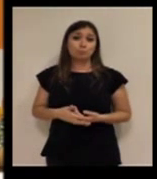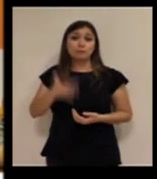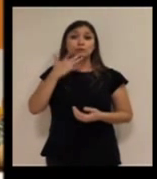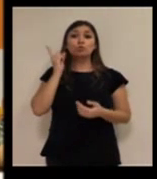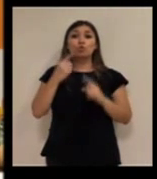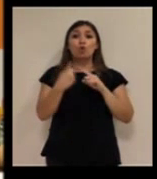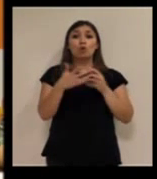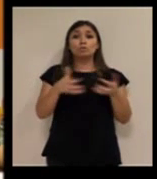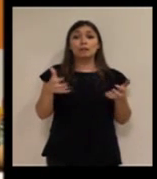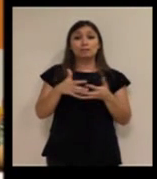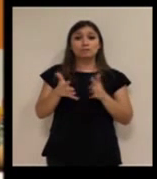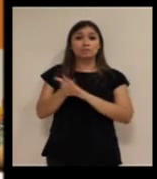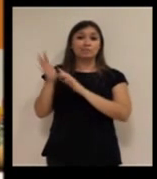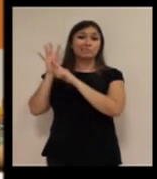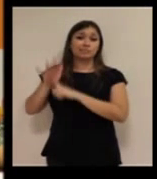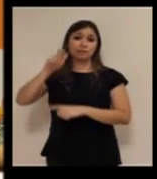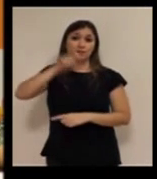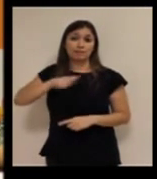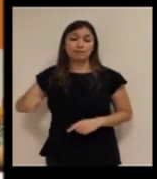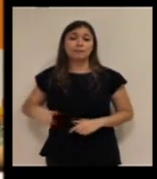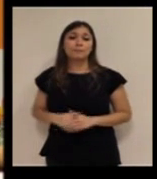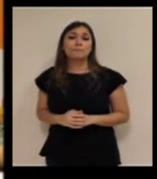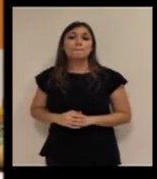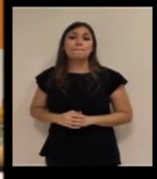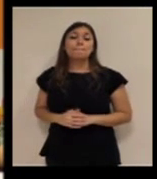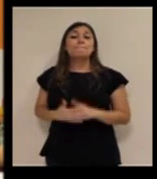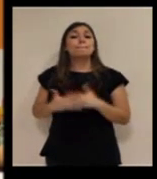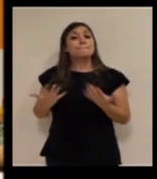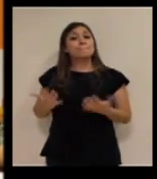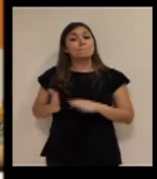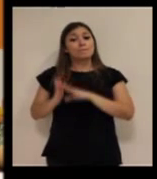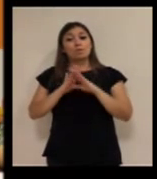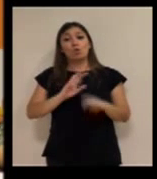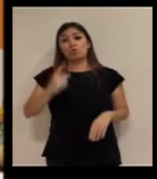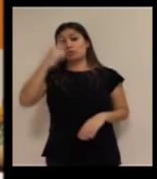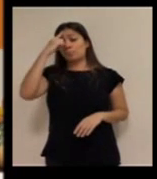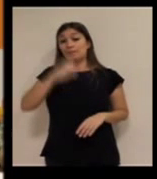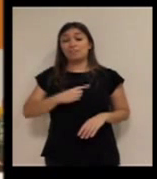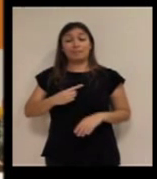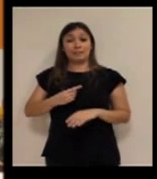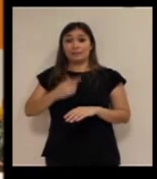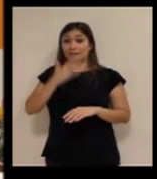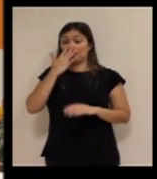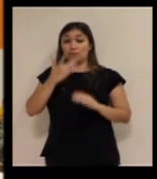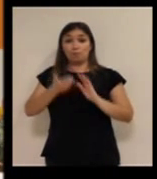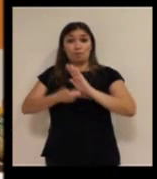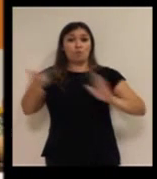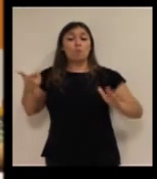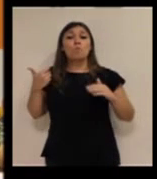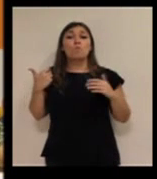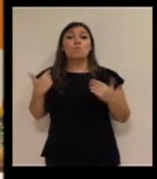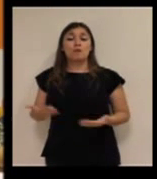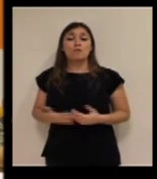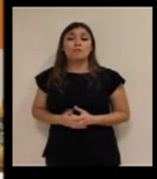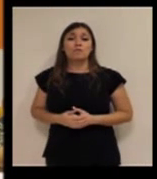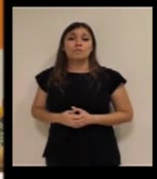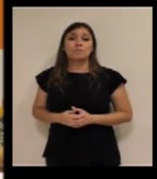fuera. Y otro de los perfiles que ha quedado fuera siempre eran aquellos que